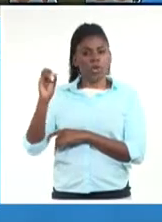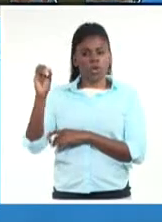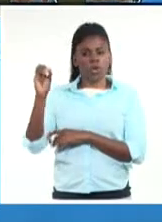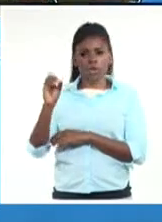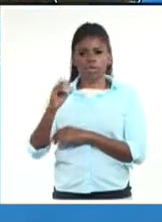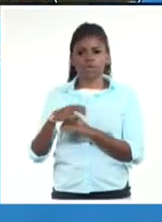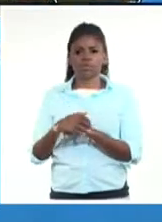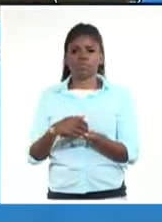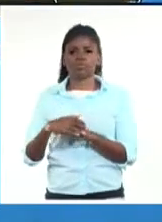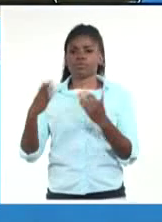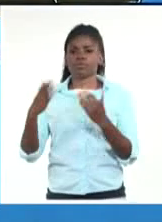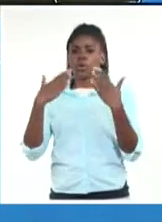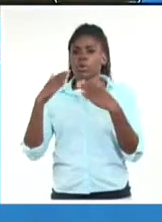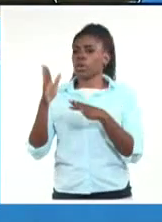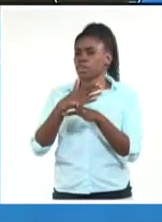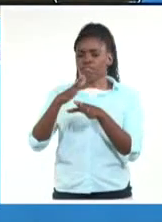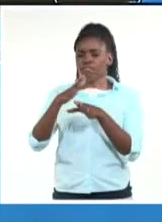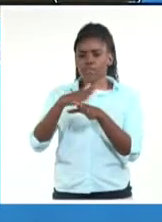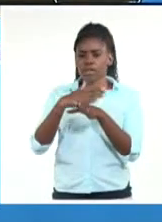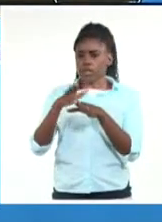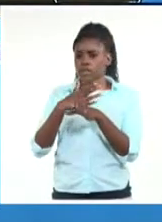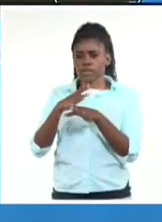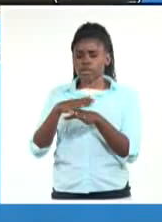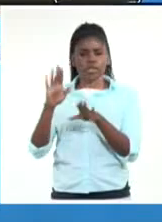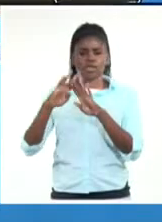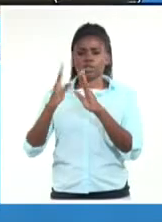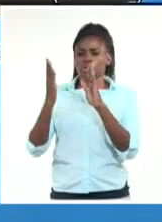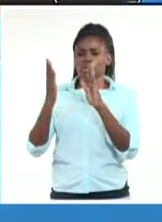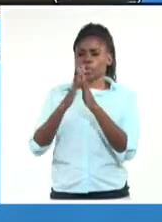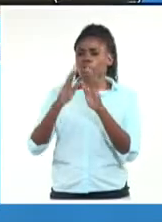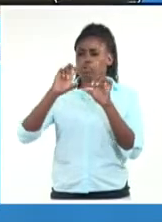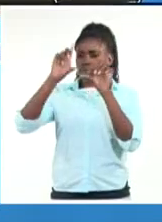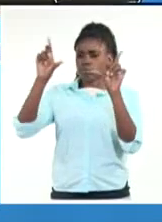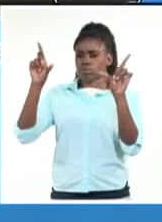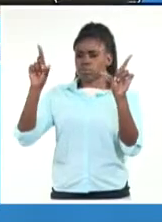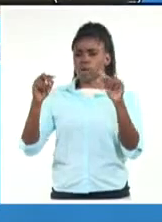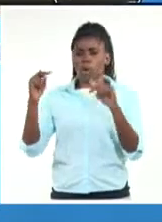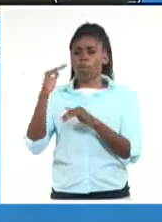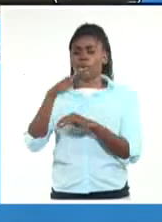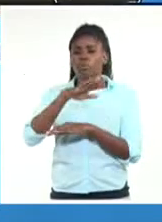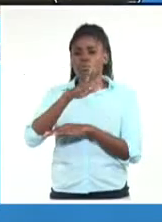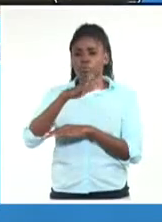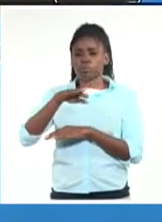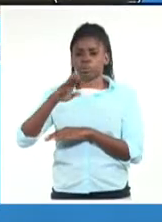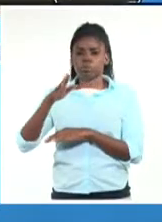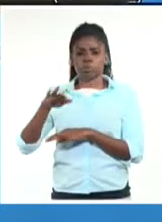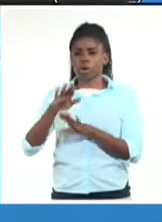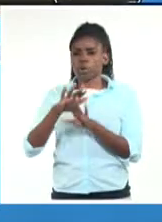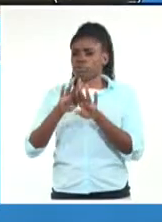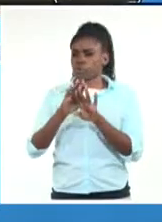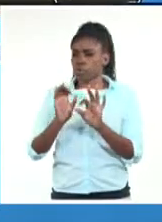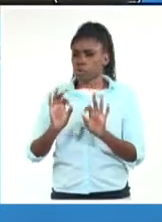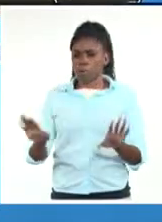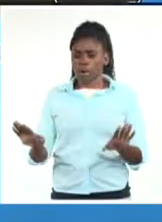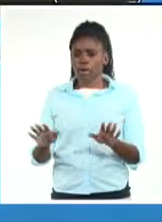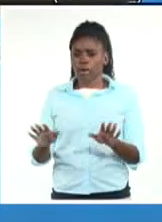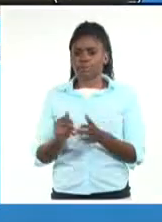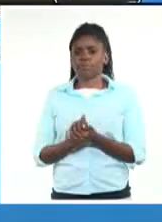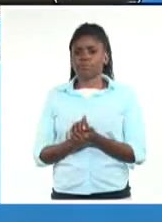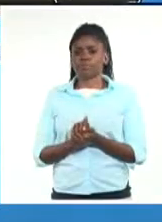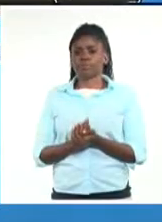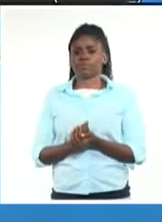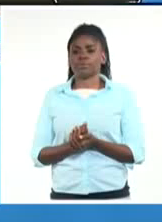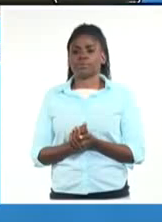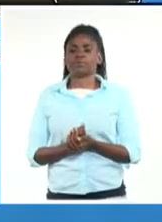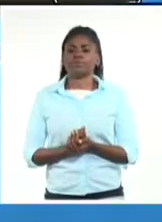Los vientos, variables débiles en todo el país, todavía tenemos poco oleaje en nuestros litorales, o sea, será